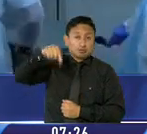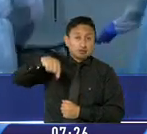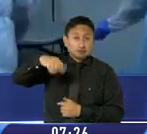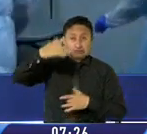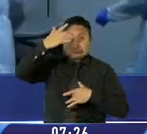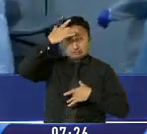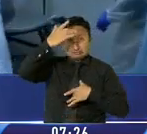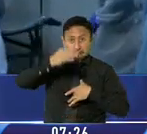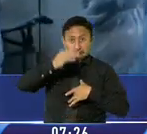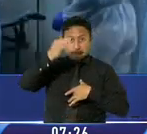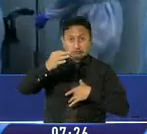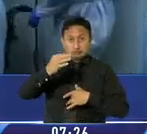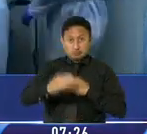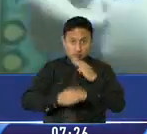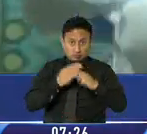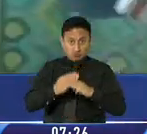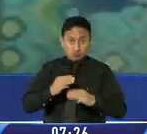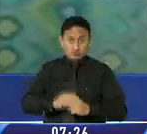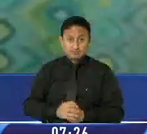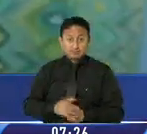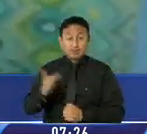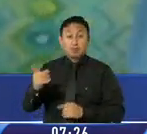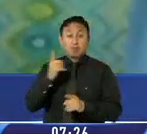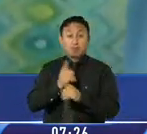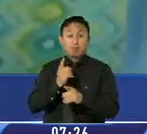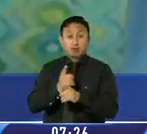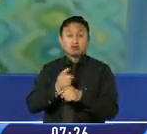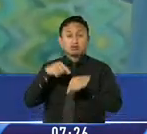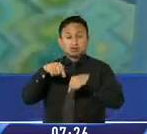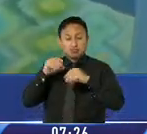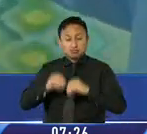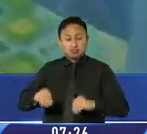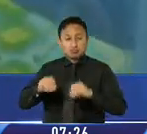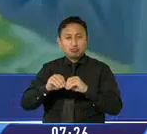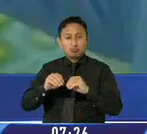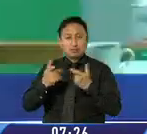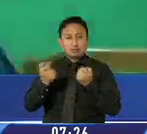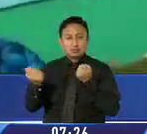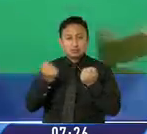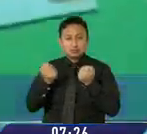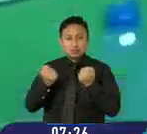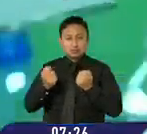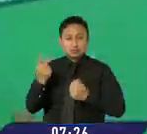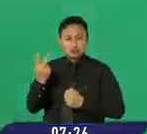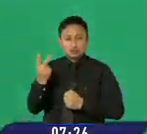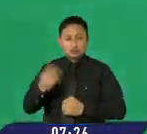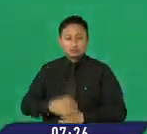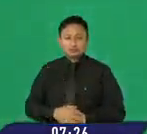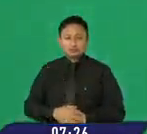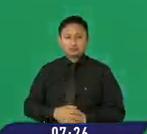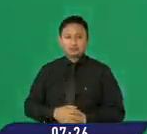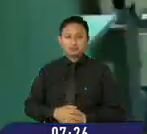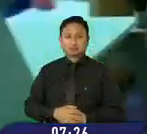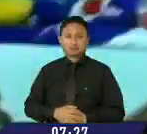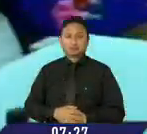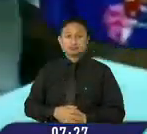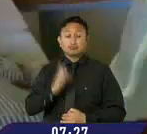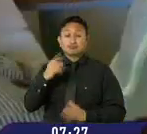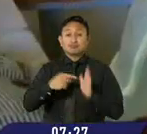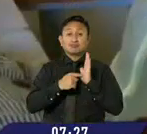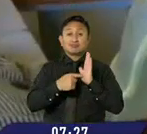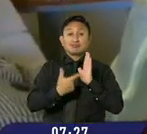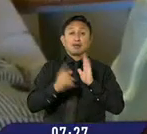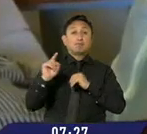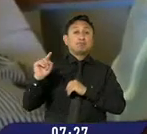de COVID-19 en todo el mundo y por eso se deben reforzar las medidas de prevención frente a ambas. Entre estas medidas, acelerar la